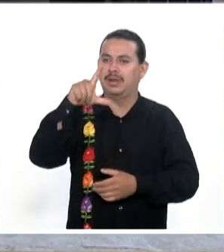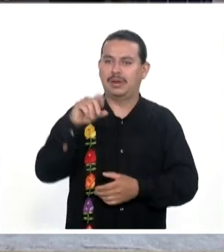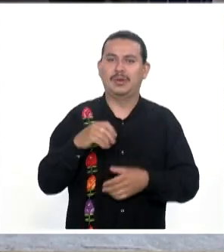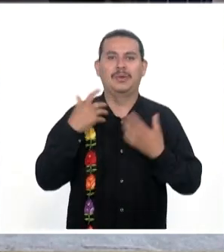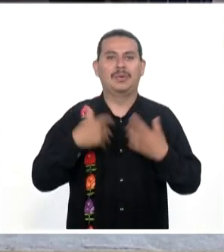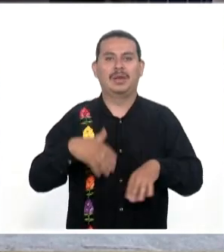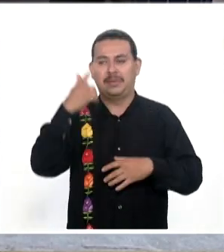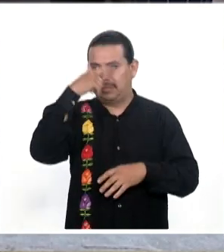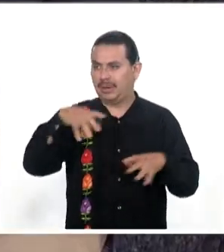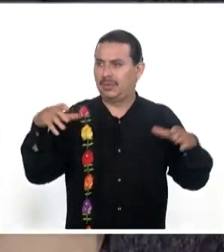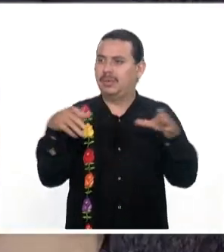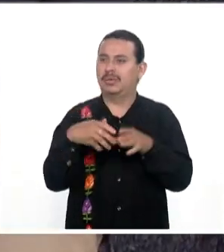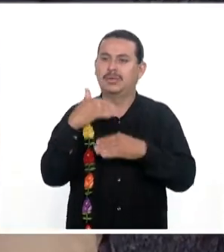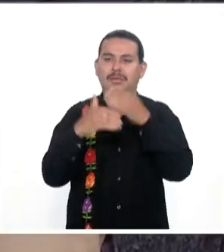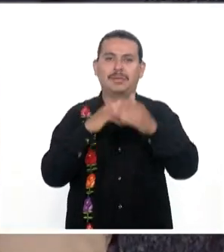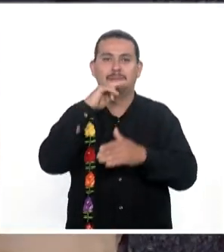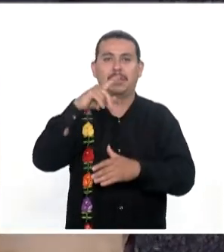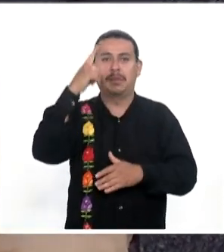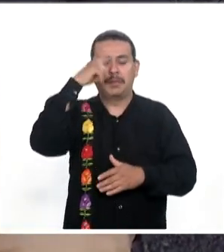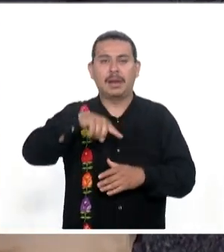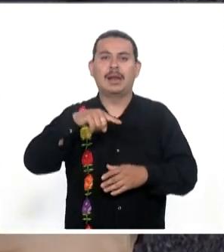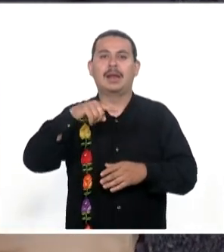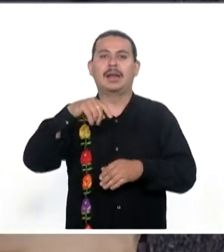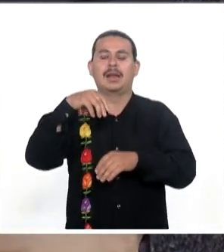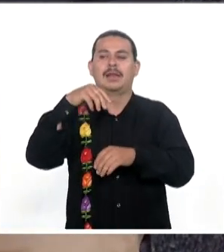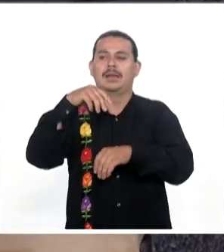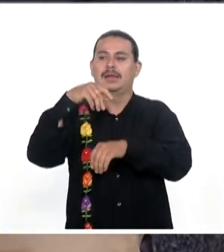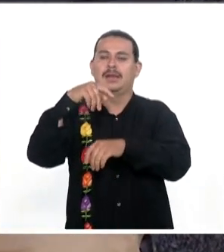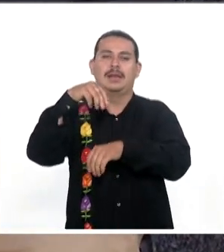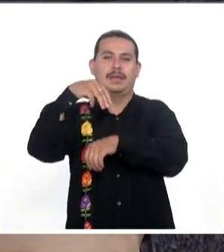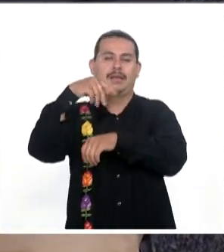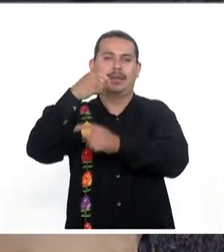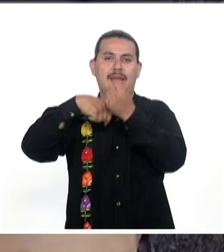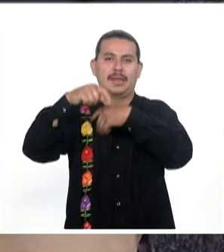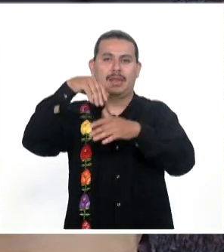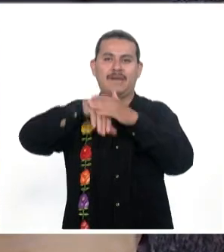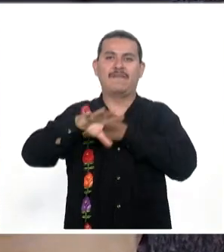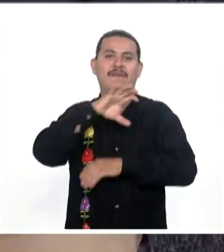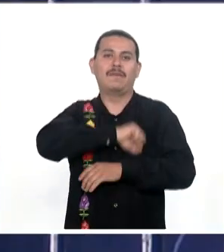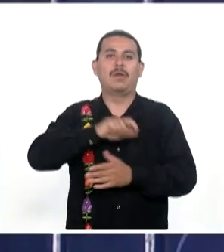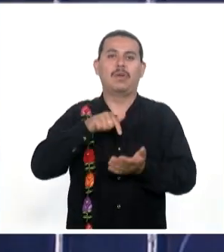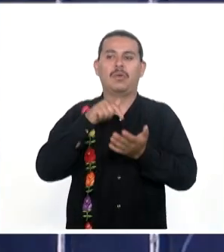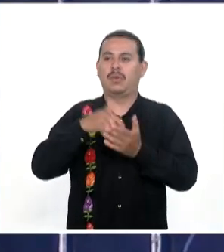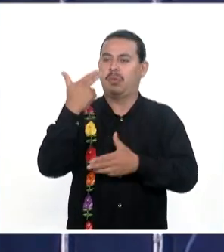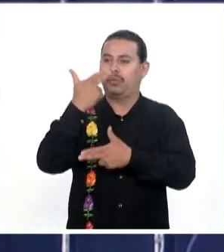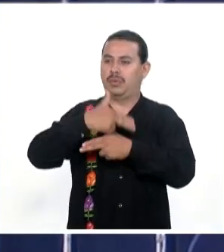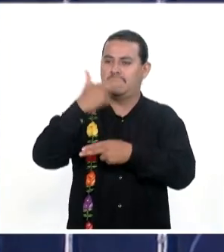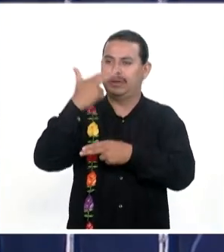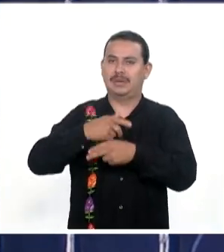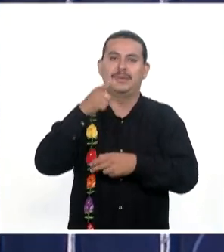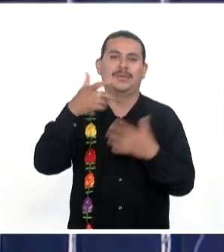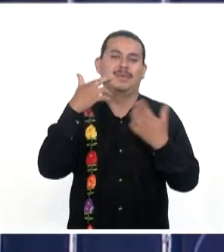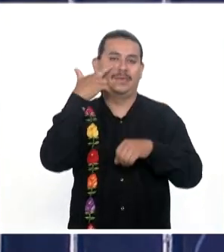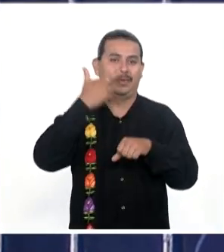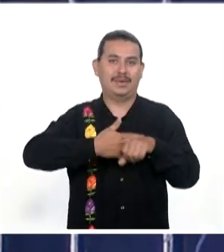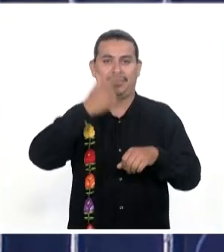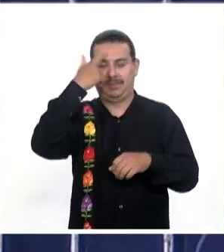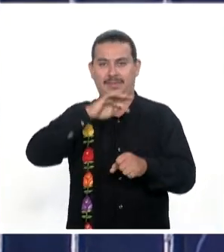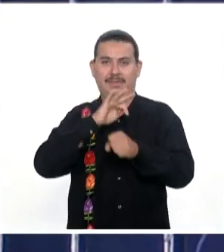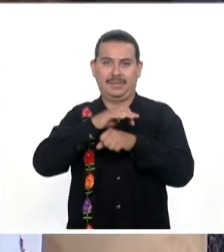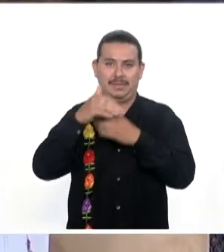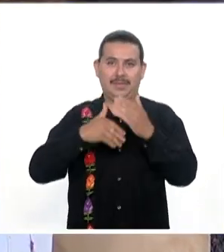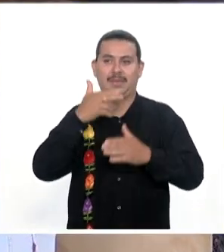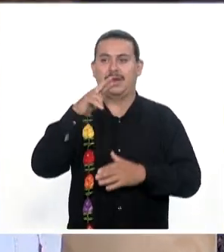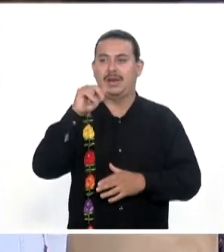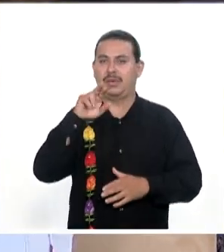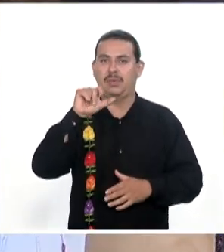Progresando Juntos Que arrancó Con la miscelánea La favorita Ubicada En San Pablo Huitzo El Secretario De Desarrollo Económico